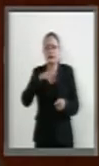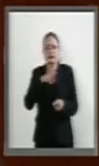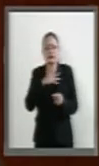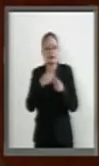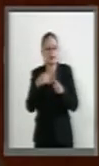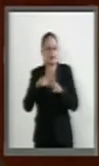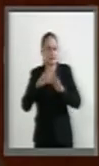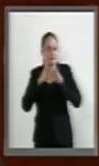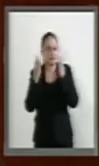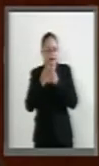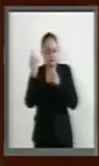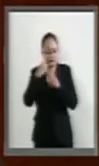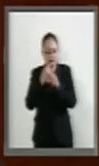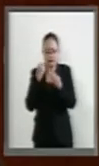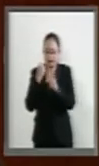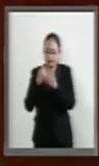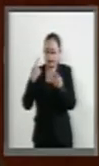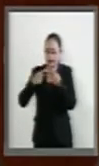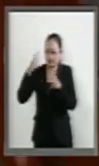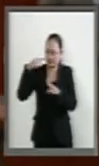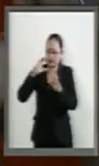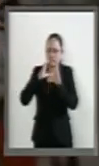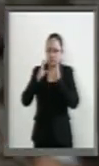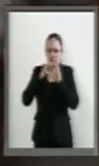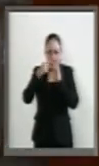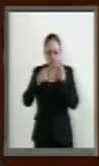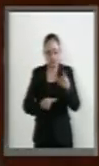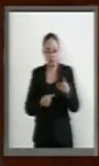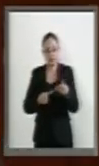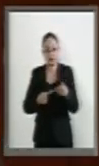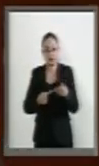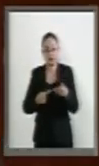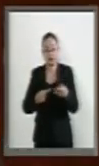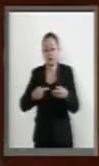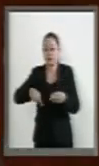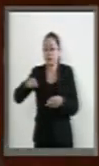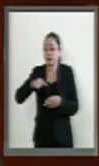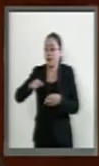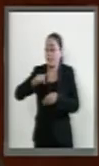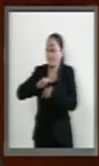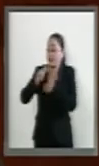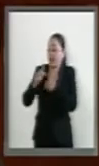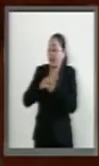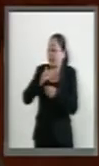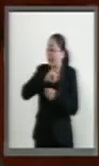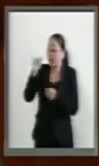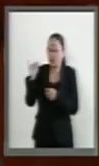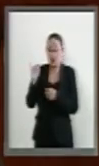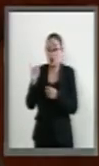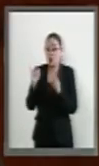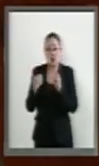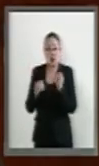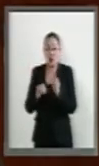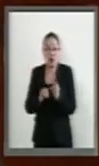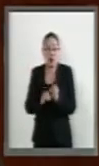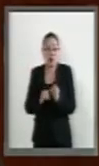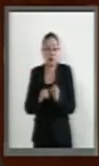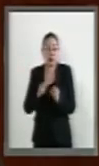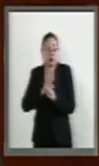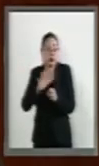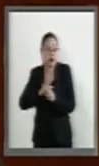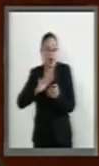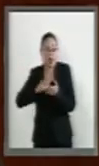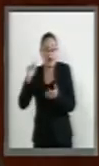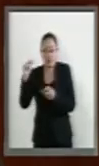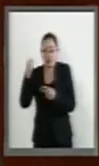medios de transporte y comunicación, ningún país es lejano. Sin embargo, a